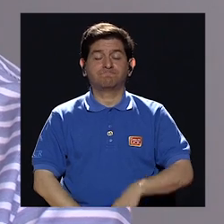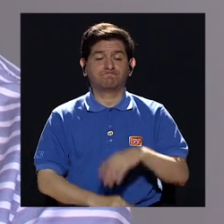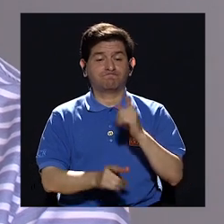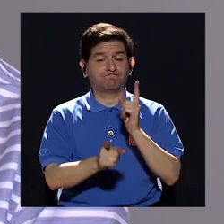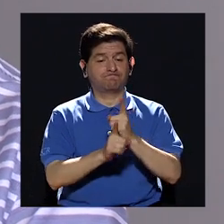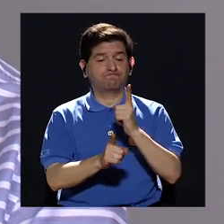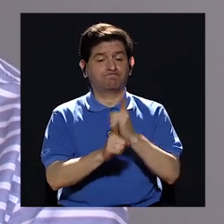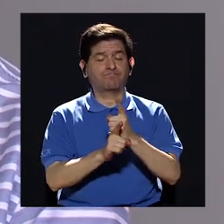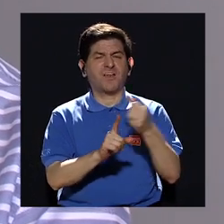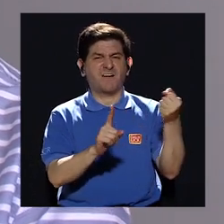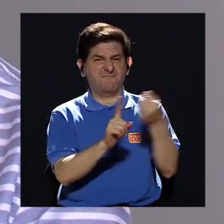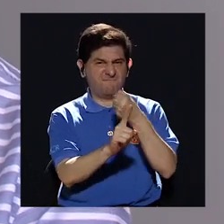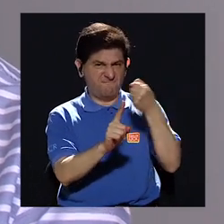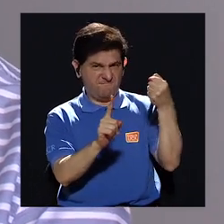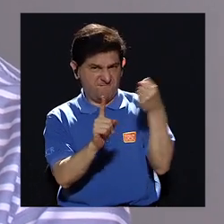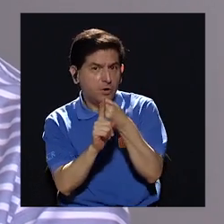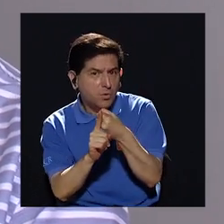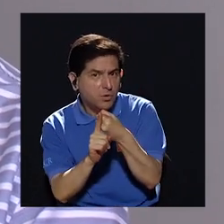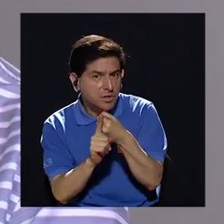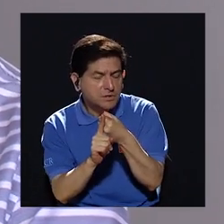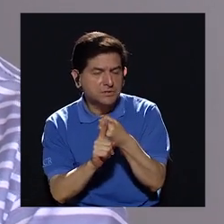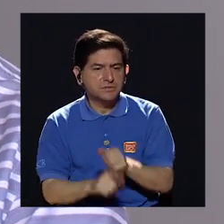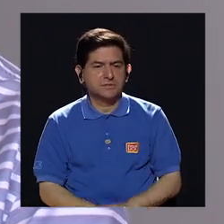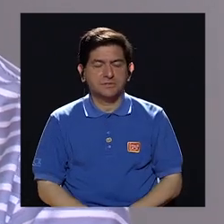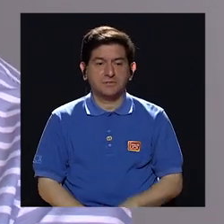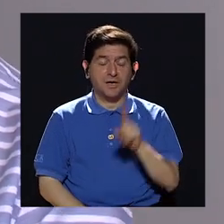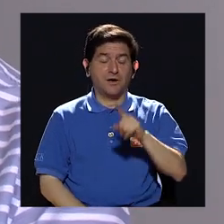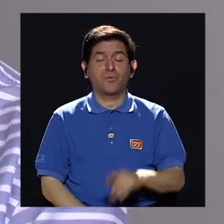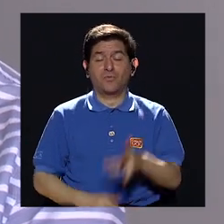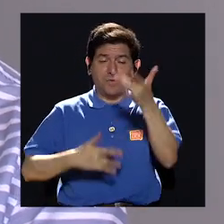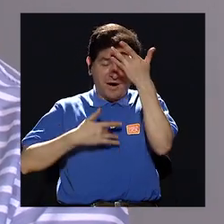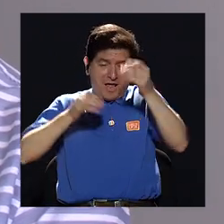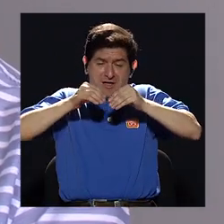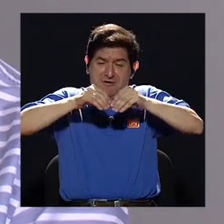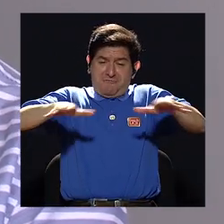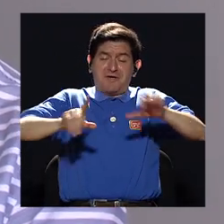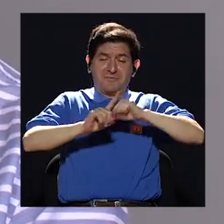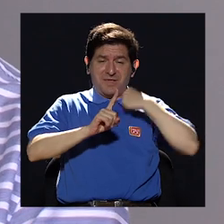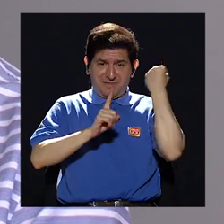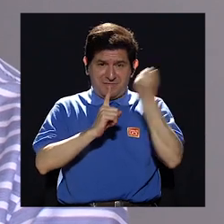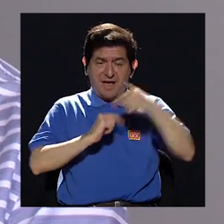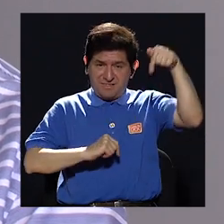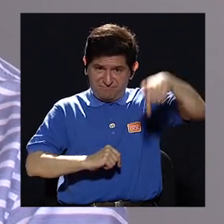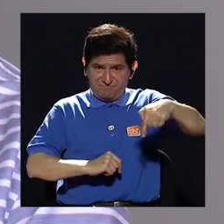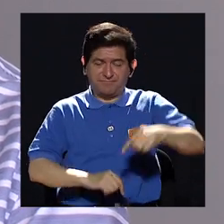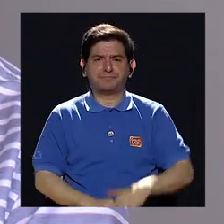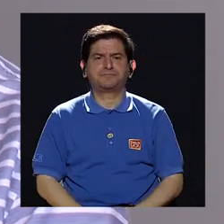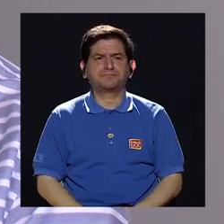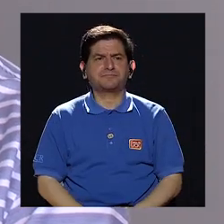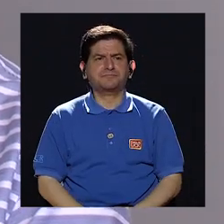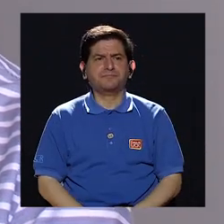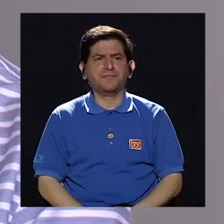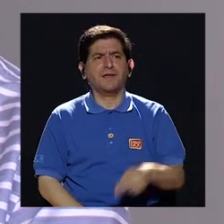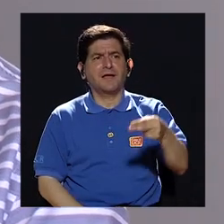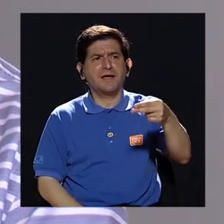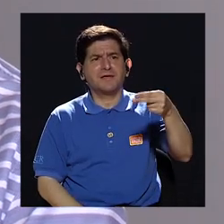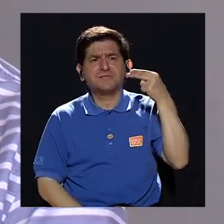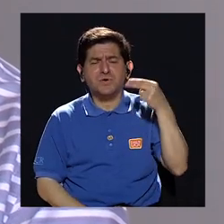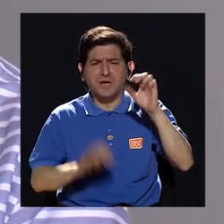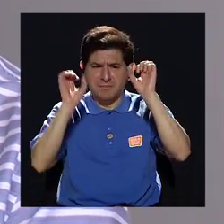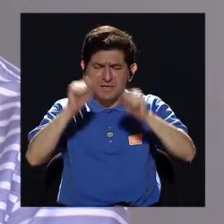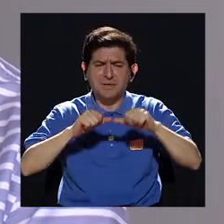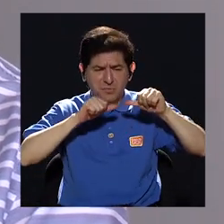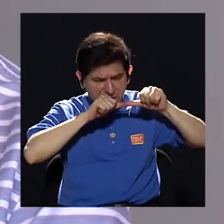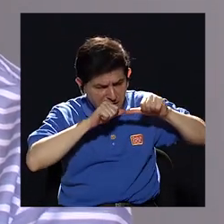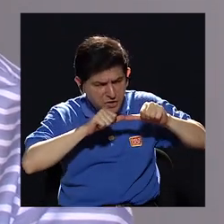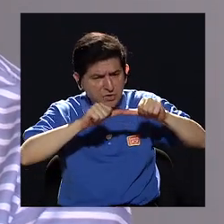Efectivamente, la violencia ha sido como un mal endémico de estas sociedades y es algo que históricamente se